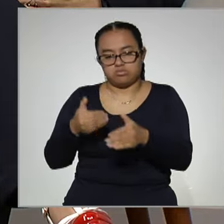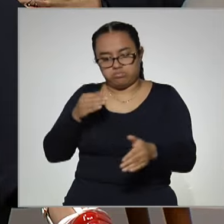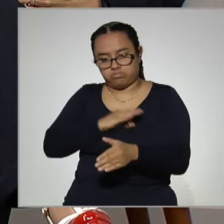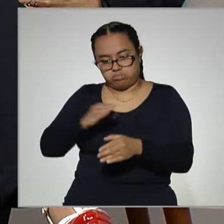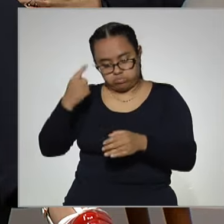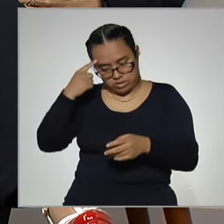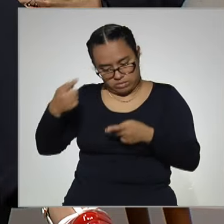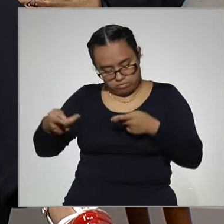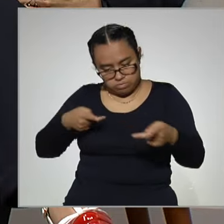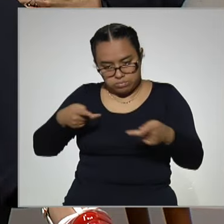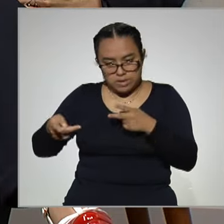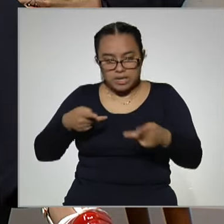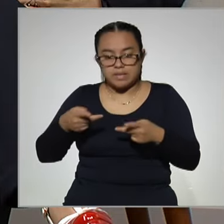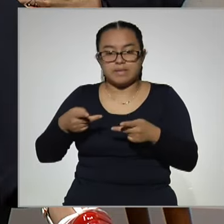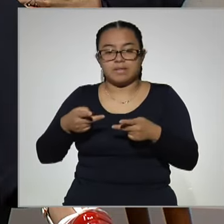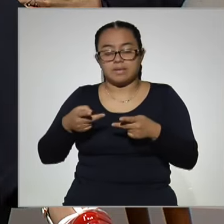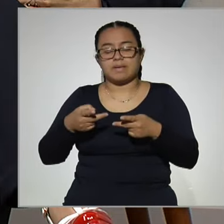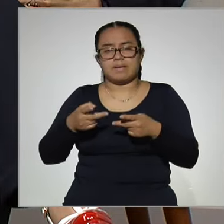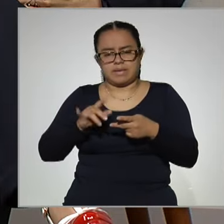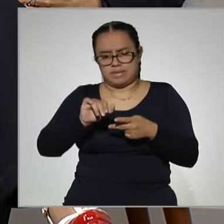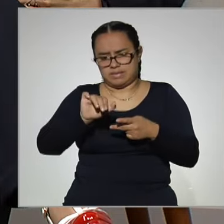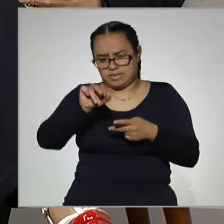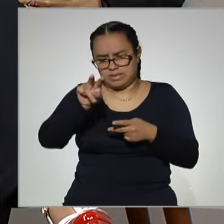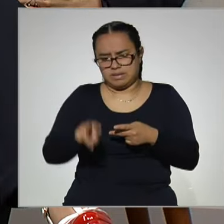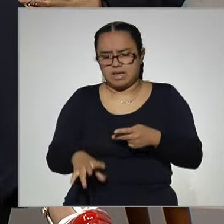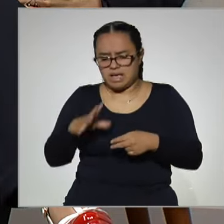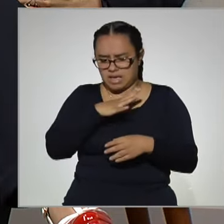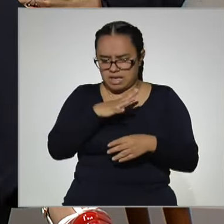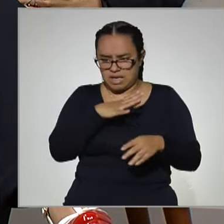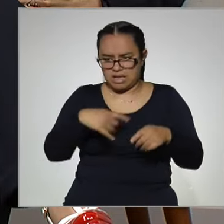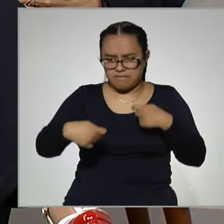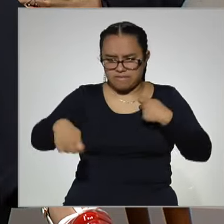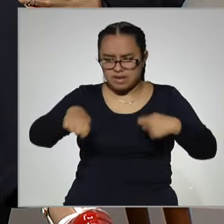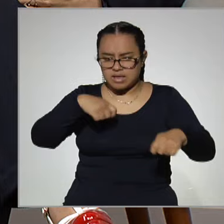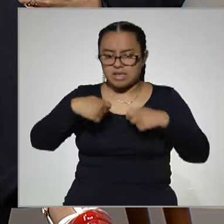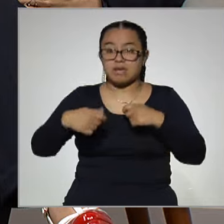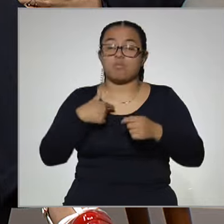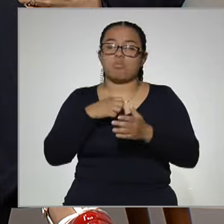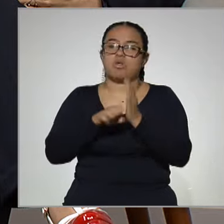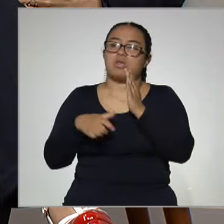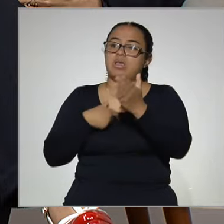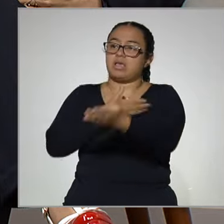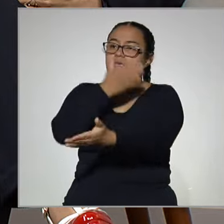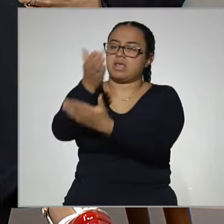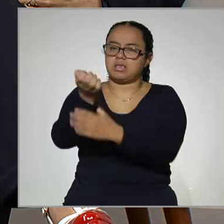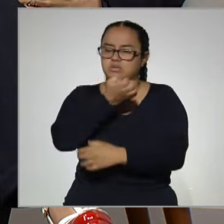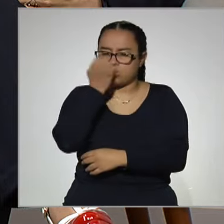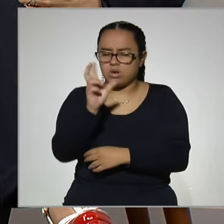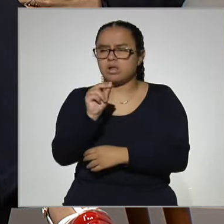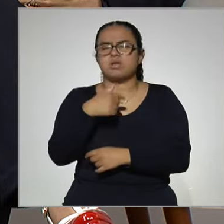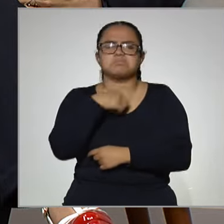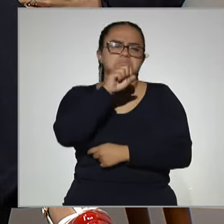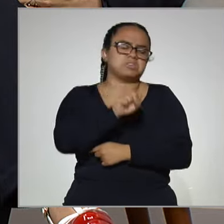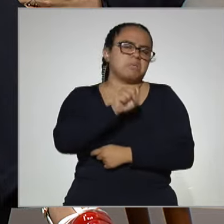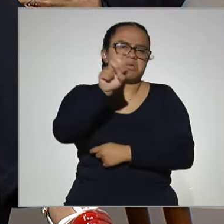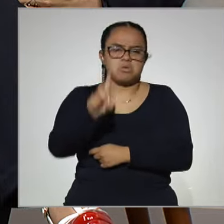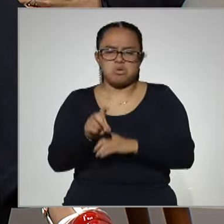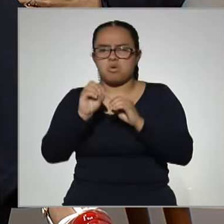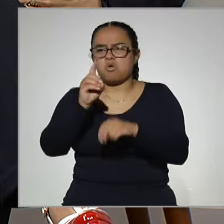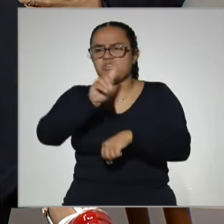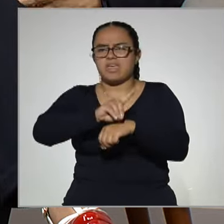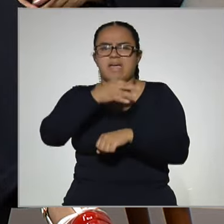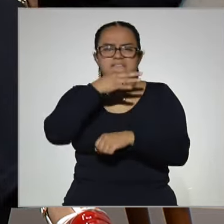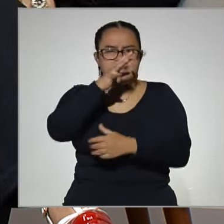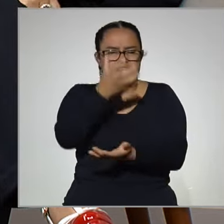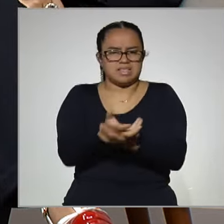dedicarle un momento. Sí, si bien ahora tienes esta flexibilidad de que no es ir a la escuela, que lo puedes hacer en sábado, domingo, días festivos,